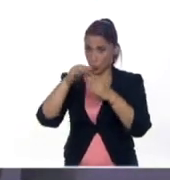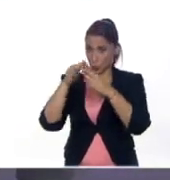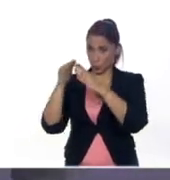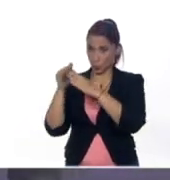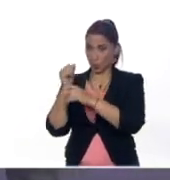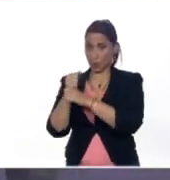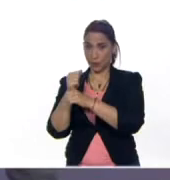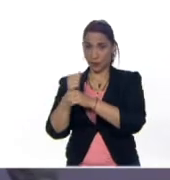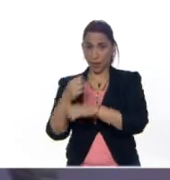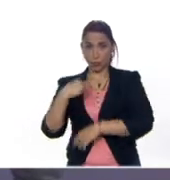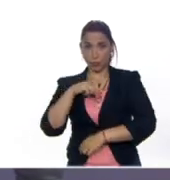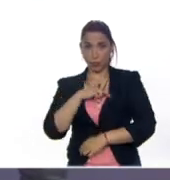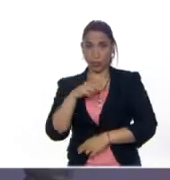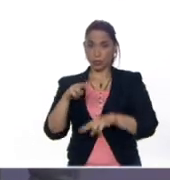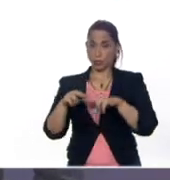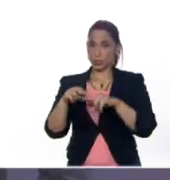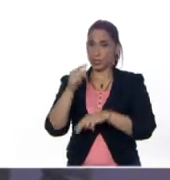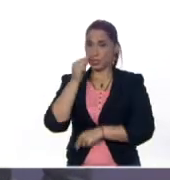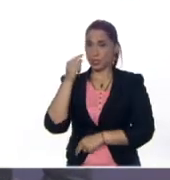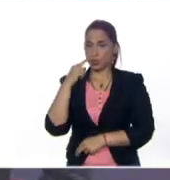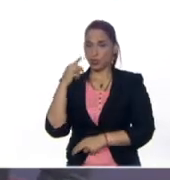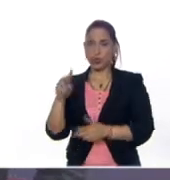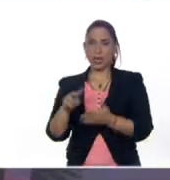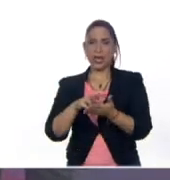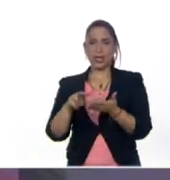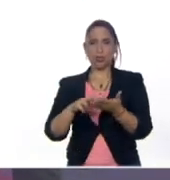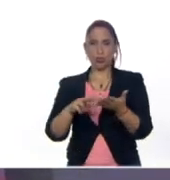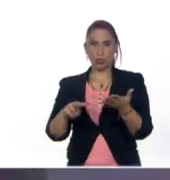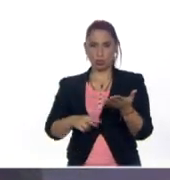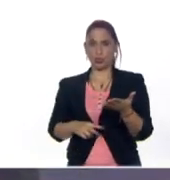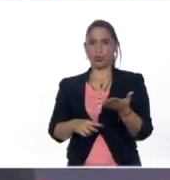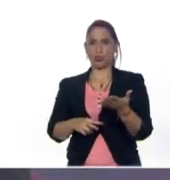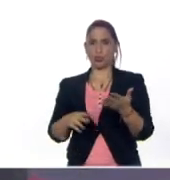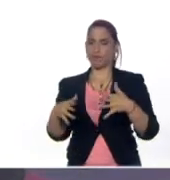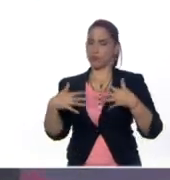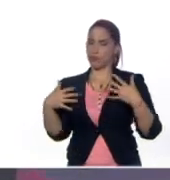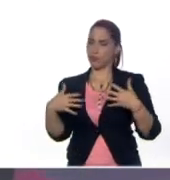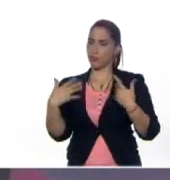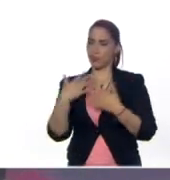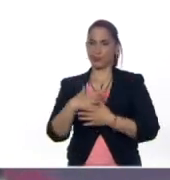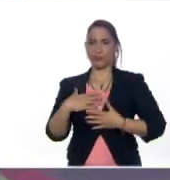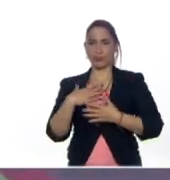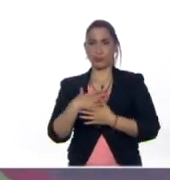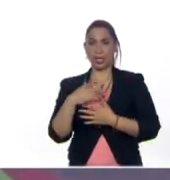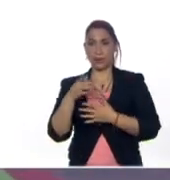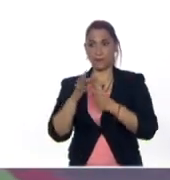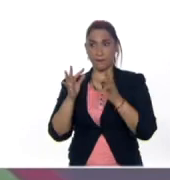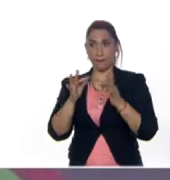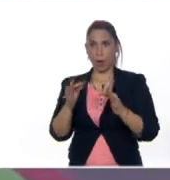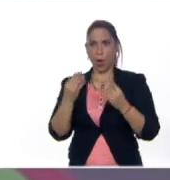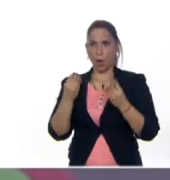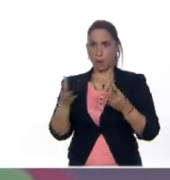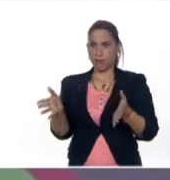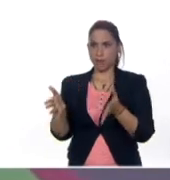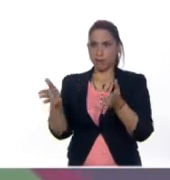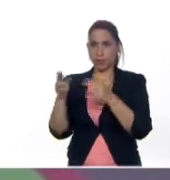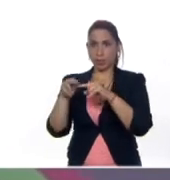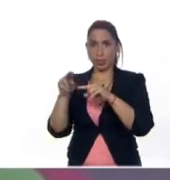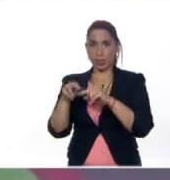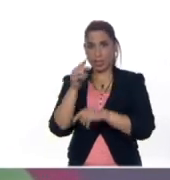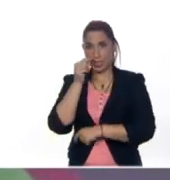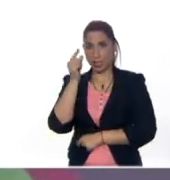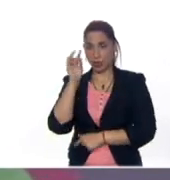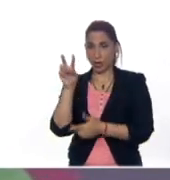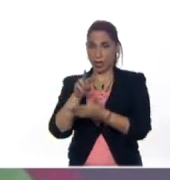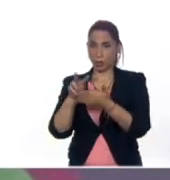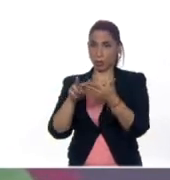trabajar con nuestros niños, las lecturas recreativas, las lecturas divertidas para ellos. Esa es una manera de estimular en ellos la lectura, porque